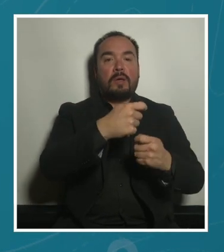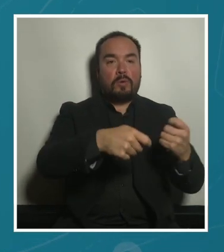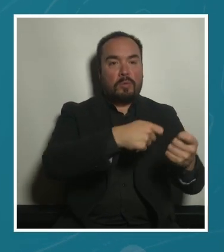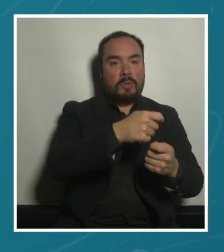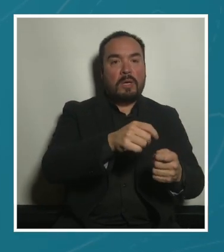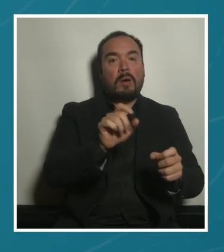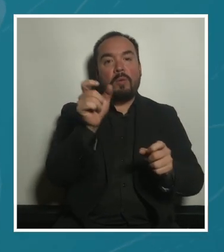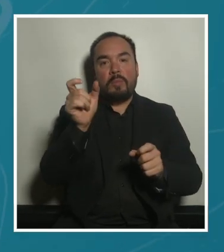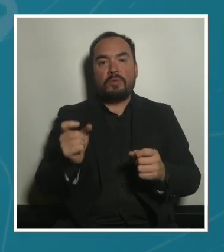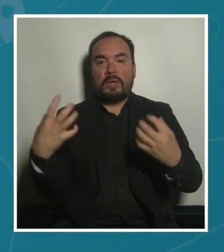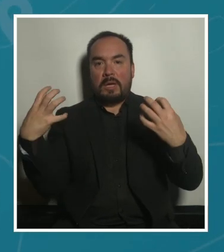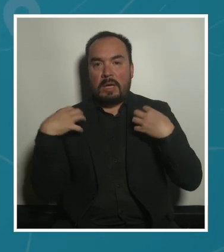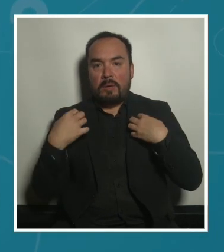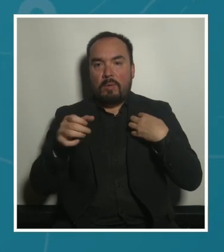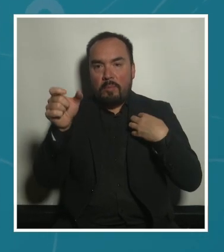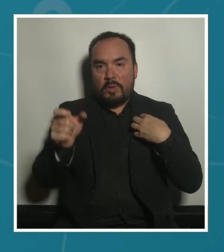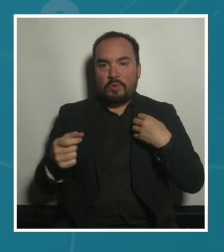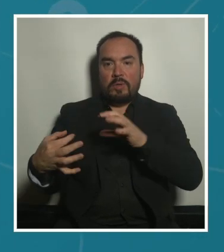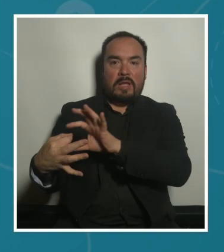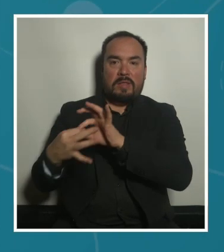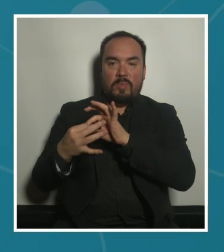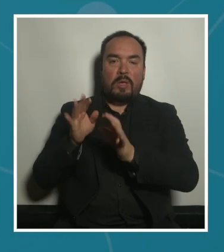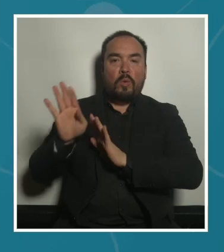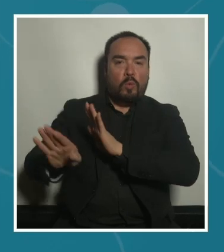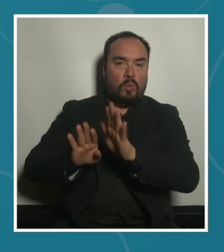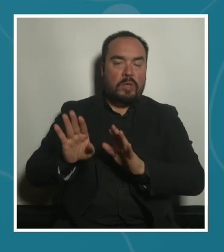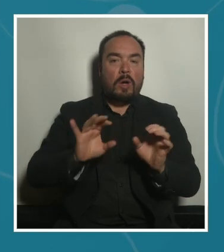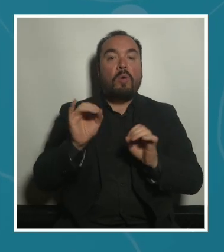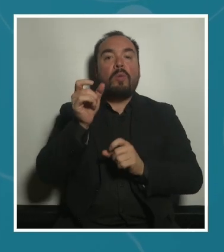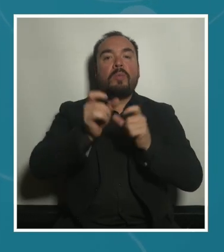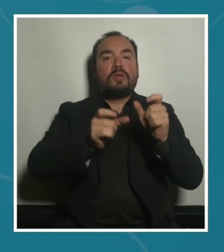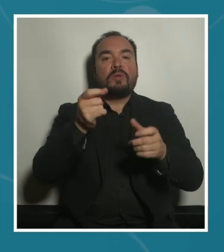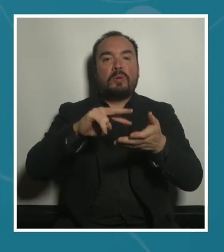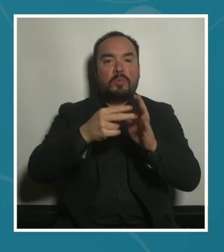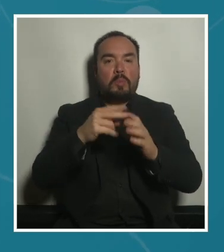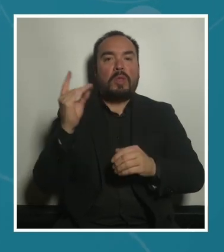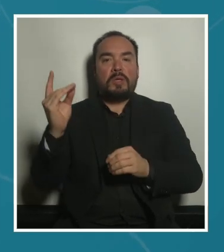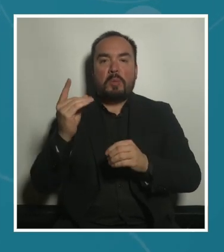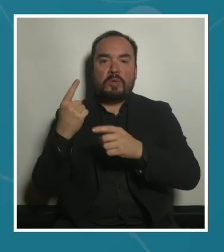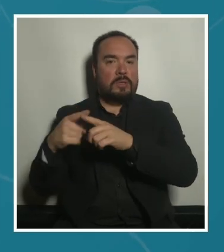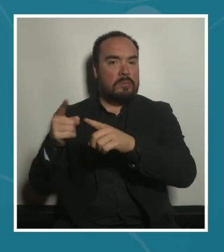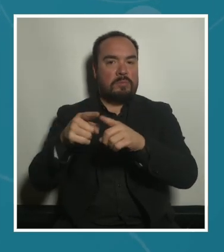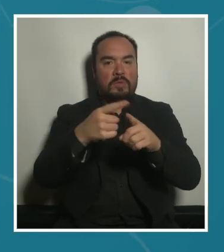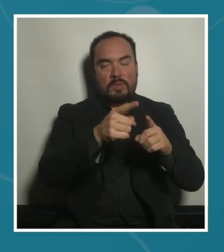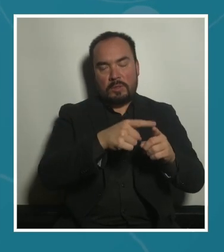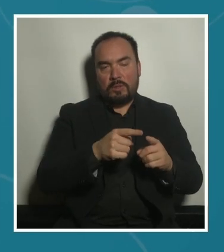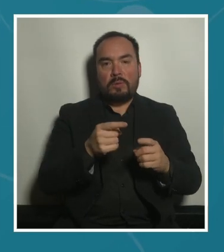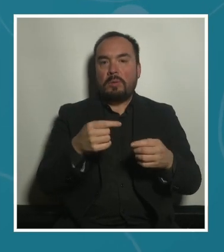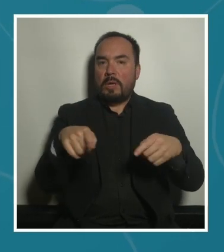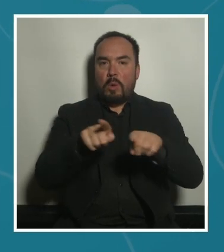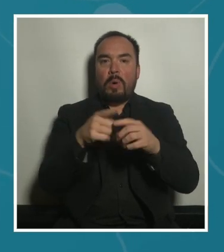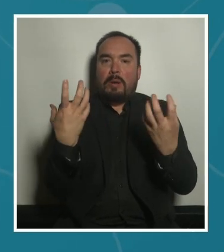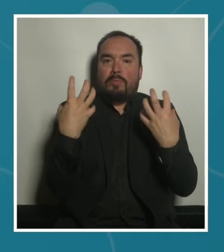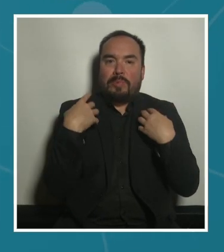de personas dependientes o personas con diversidad funcional que se autocuidan o cuidan a otras personas.